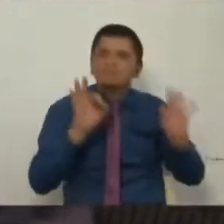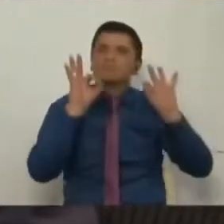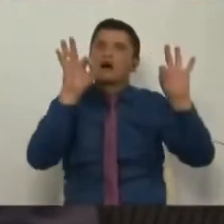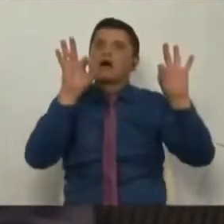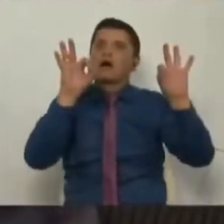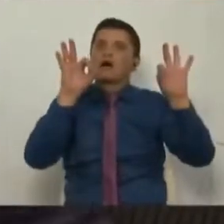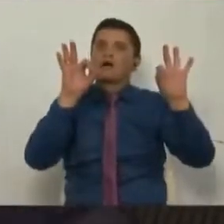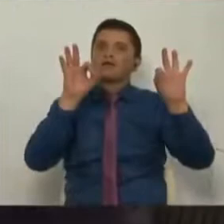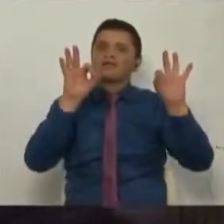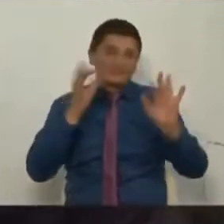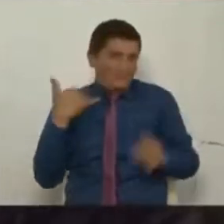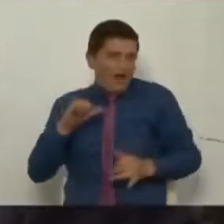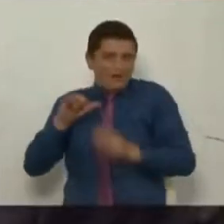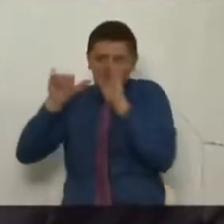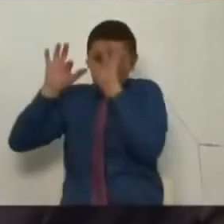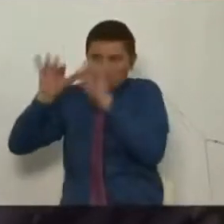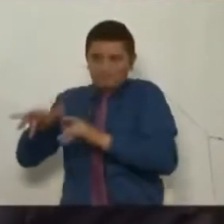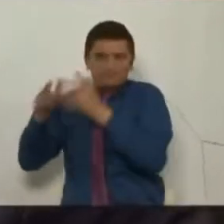pudimos construir.